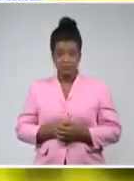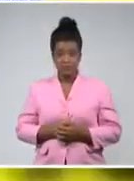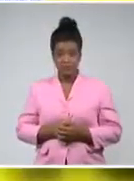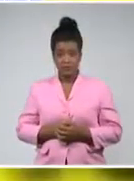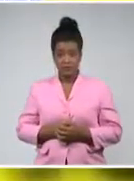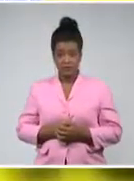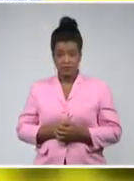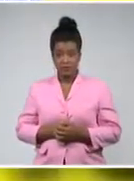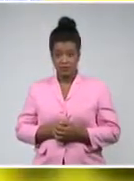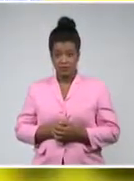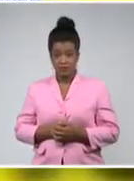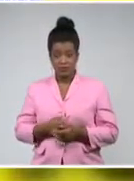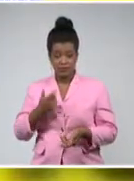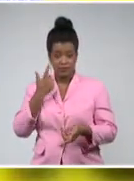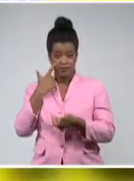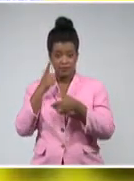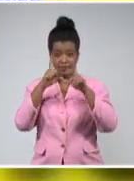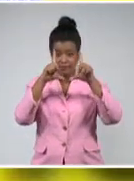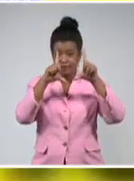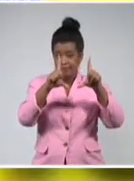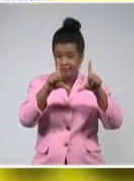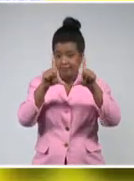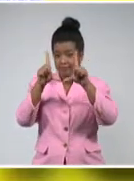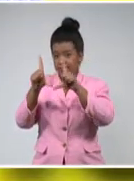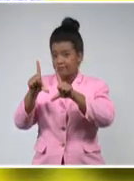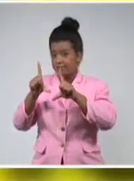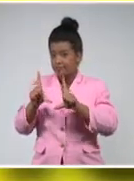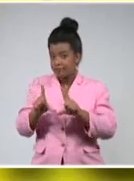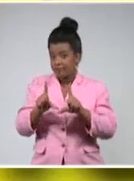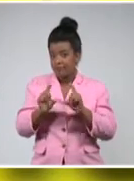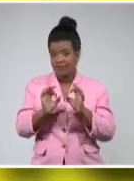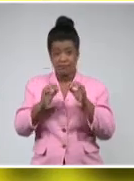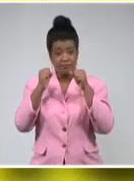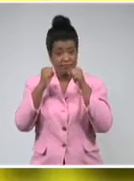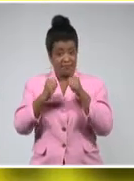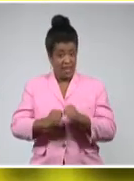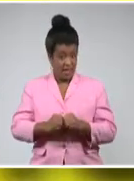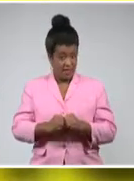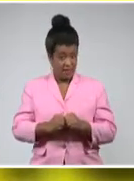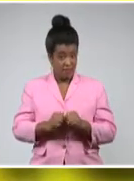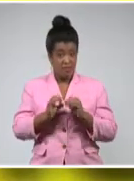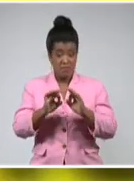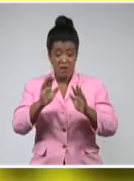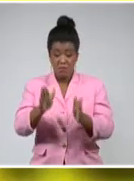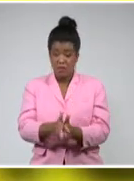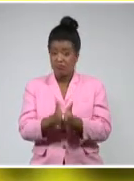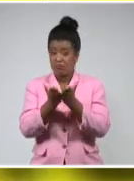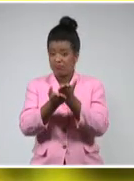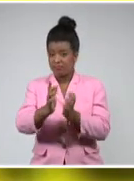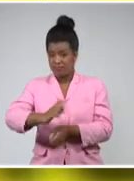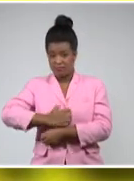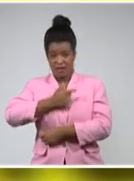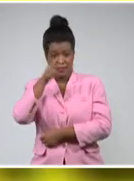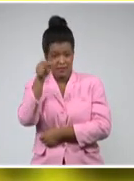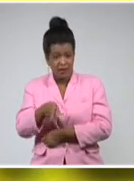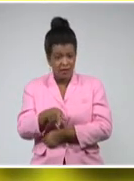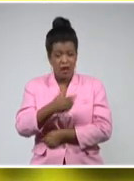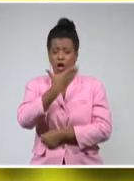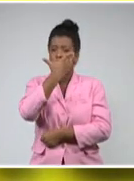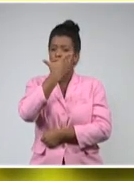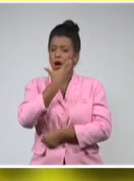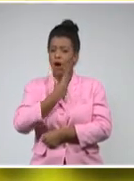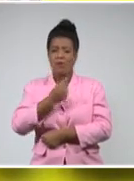Y especialmente esta, la pesquisa, llegó para quedarse. Un directorio de artistas jóvenes donde se registran